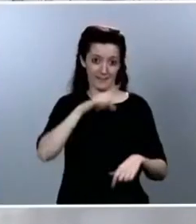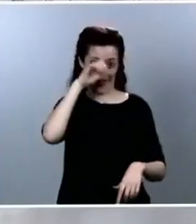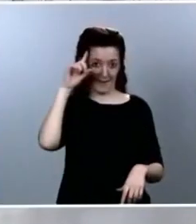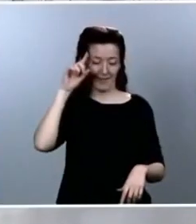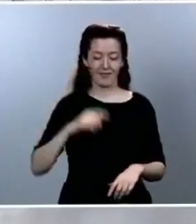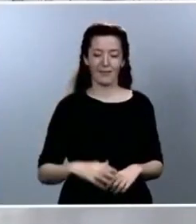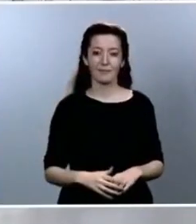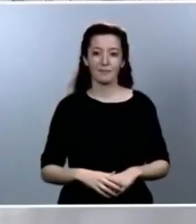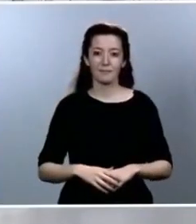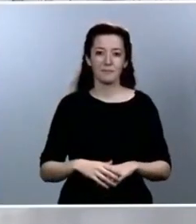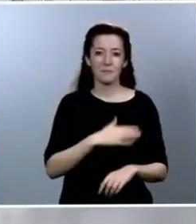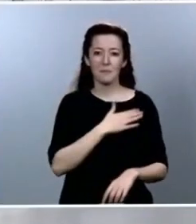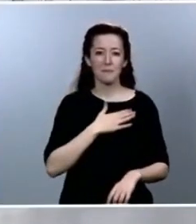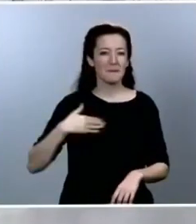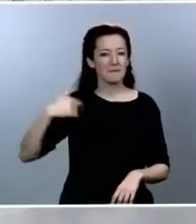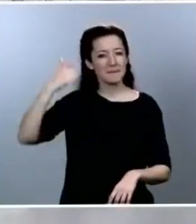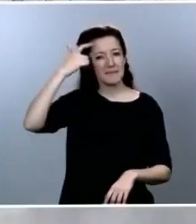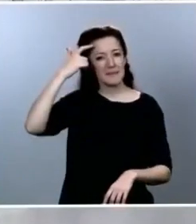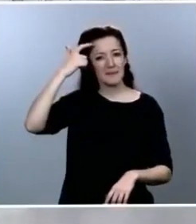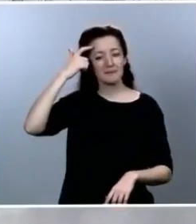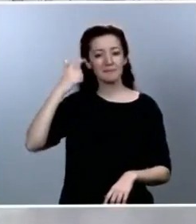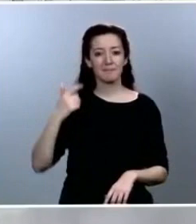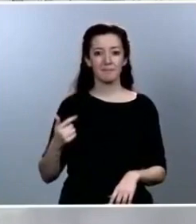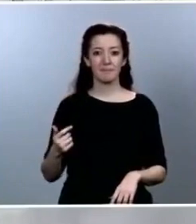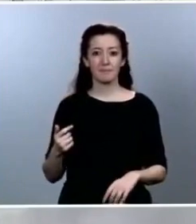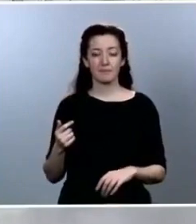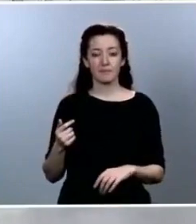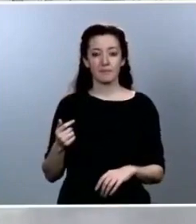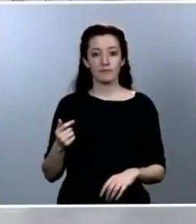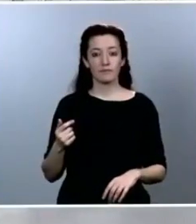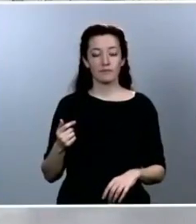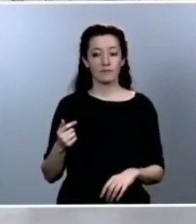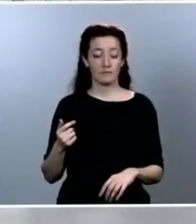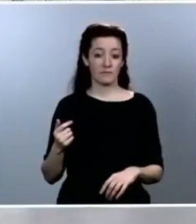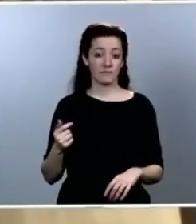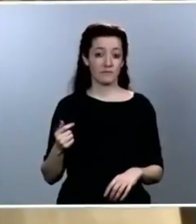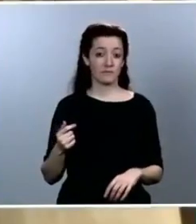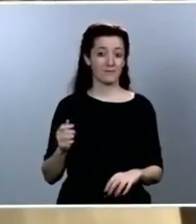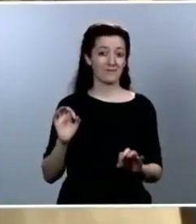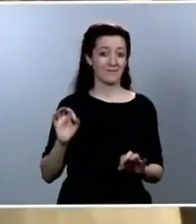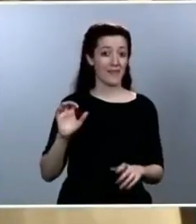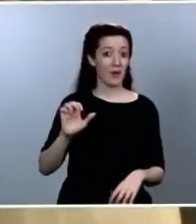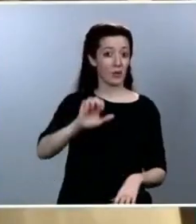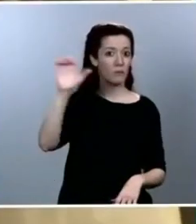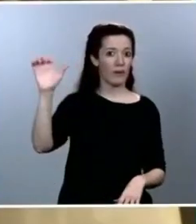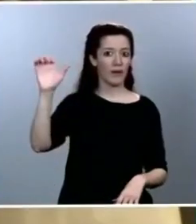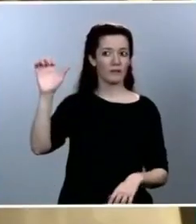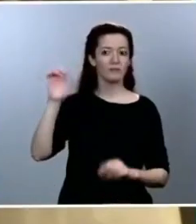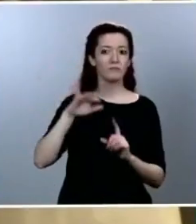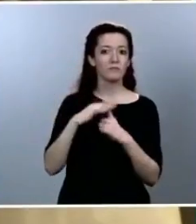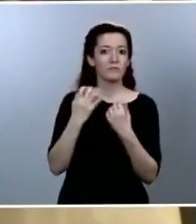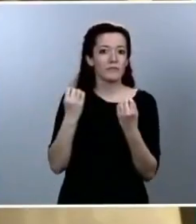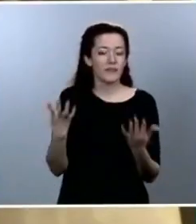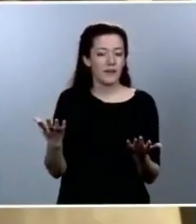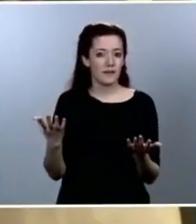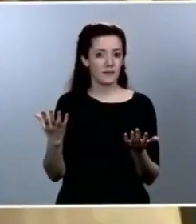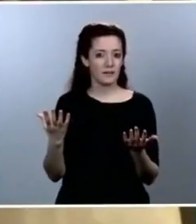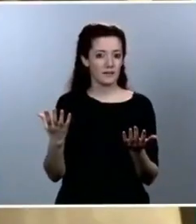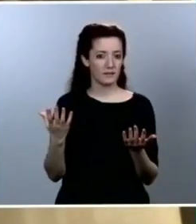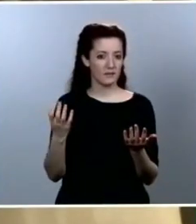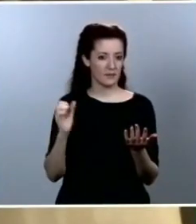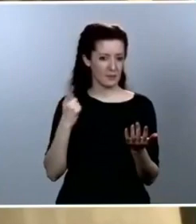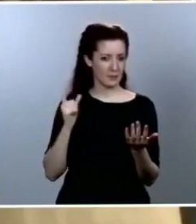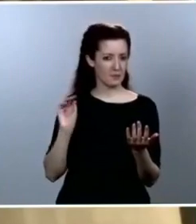sobre todo cómo van las cosas al nivel europeo. Primero, usted ha notado un cambio de ambiente dentro del ámbito